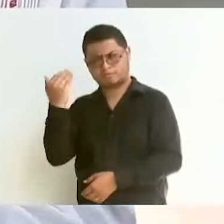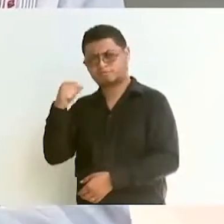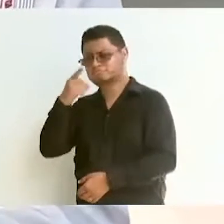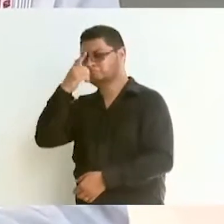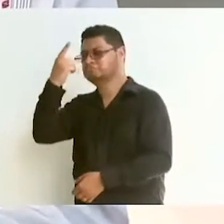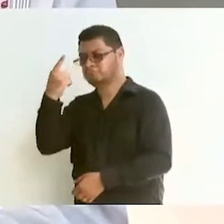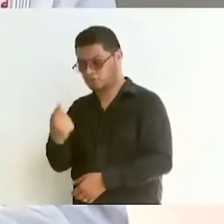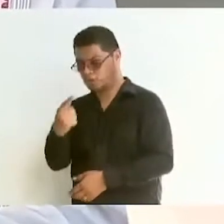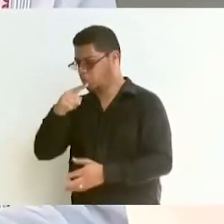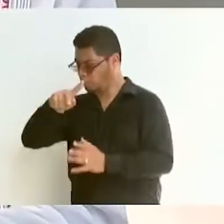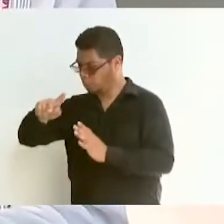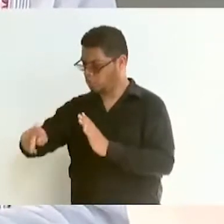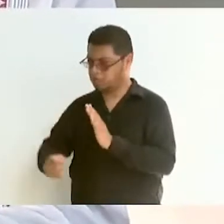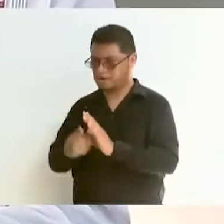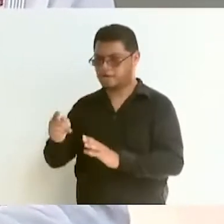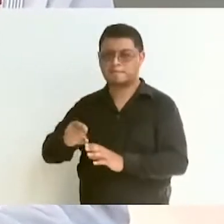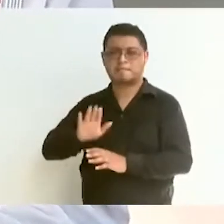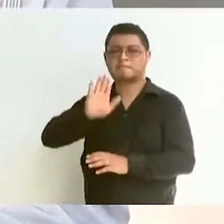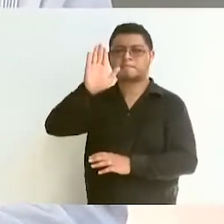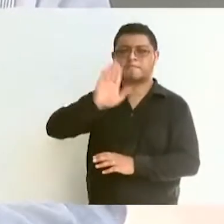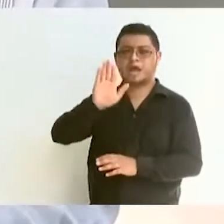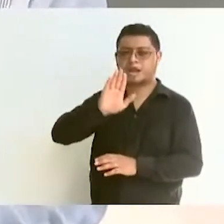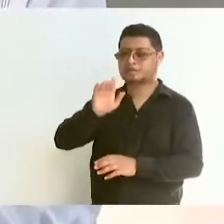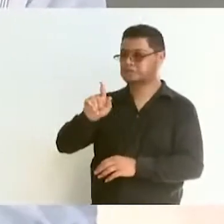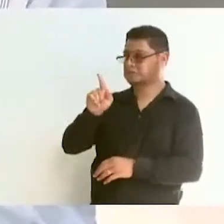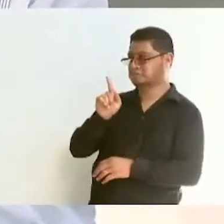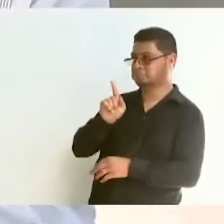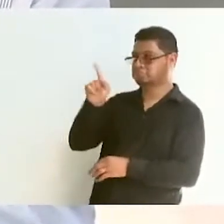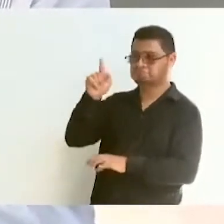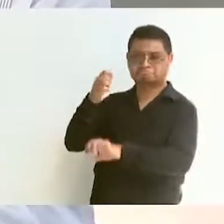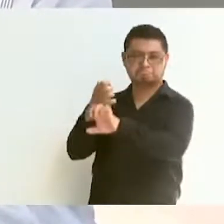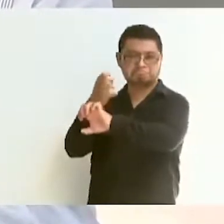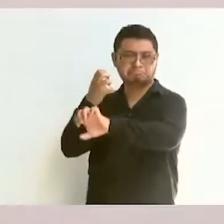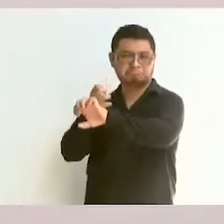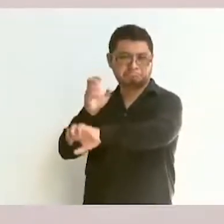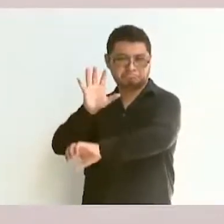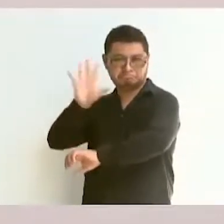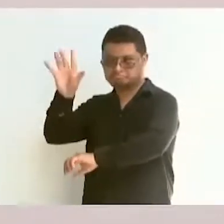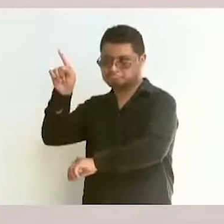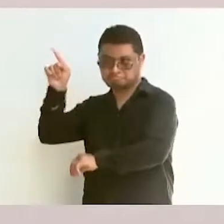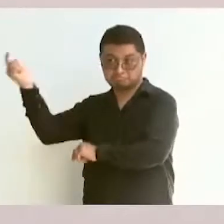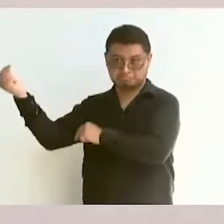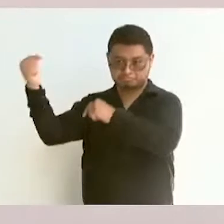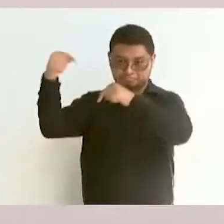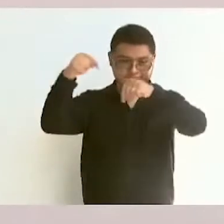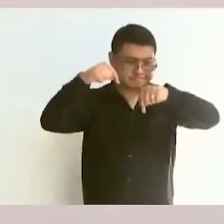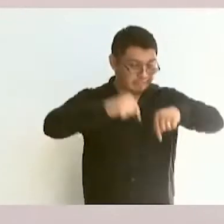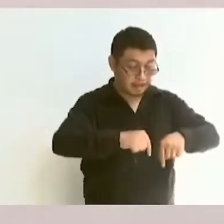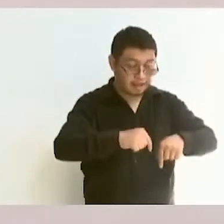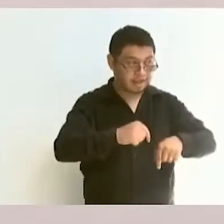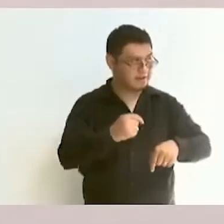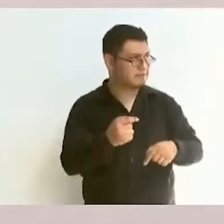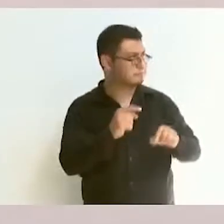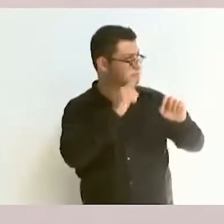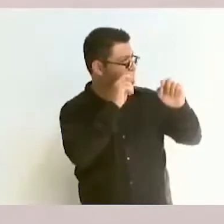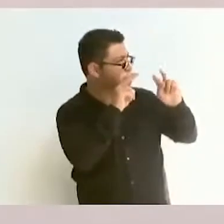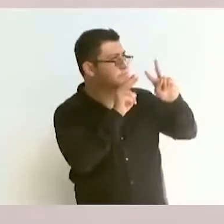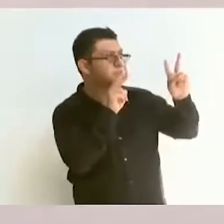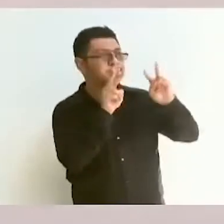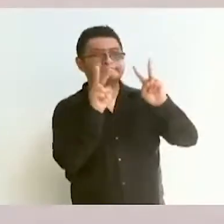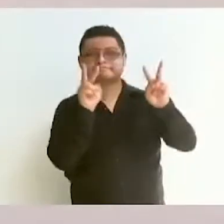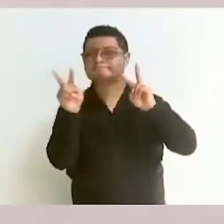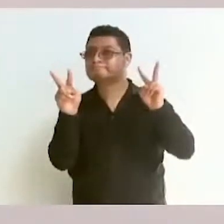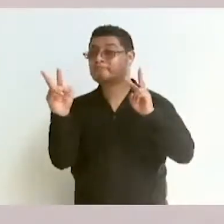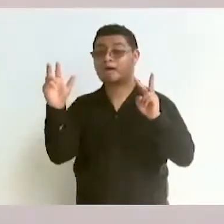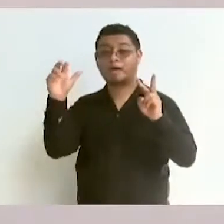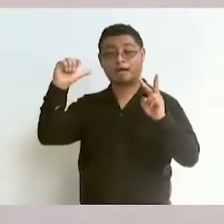lograr su objetivo, dijo que será importante la participación de los ingenieros militares, que también se hacen cargo del nuevo aeropuerto Felipe